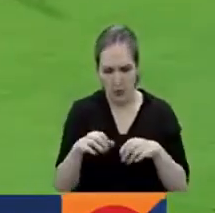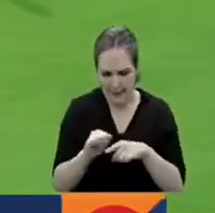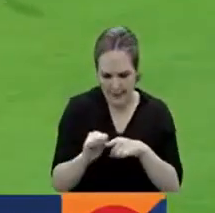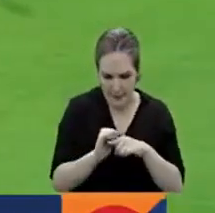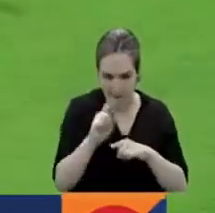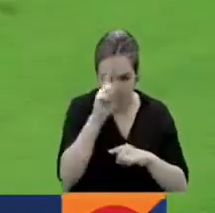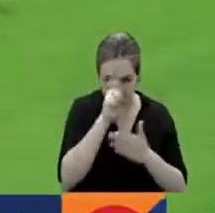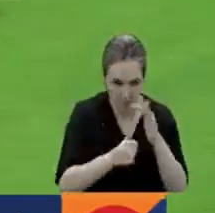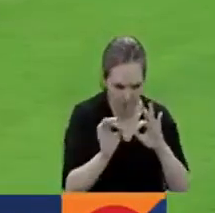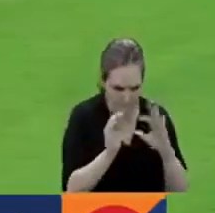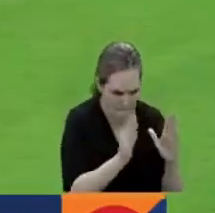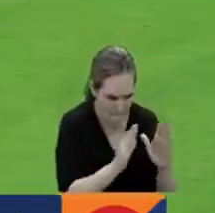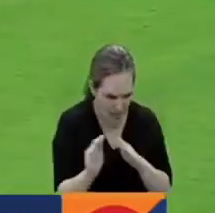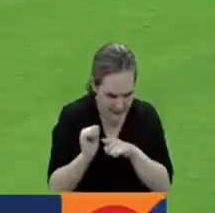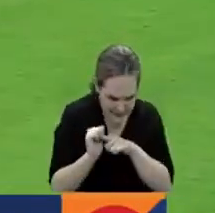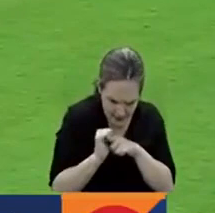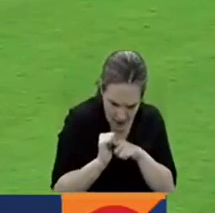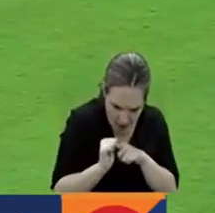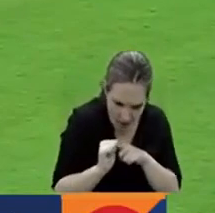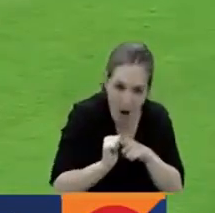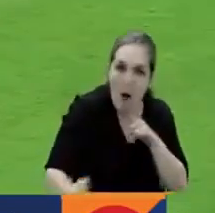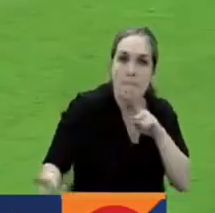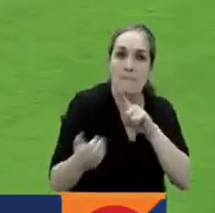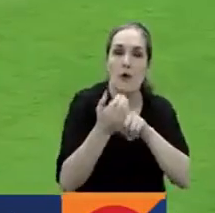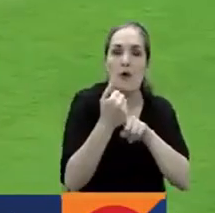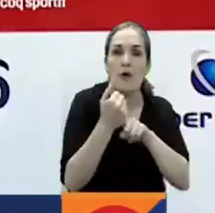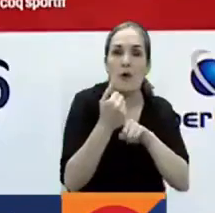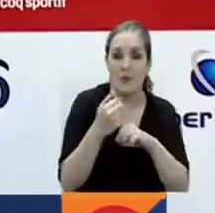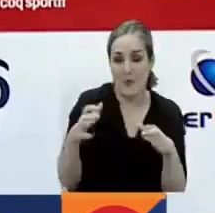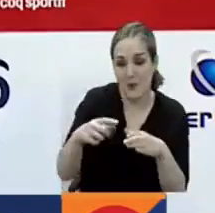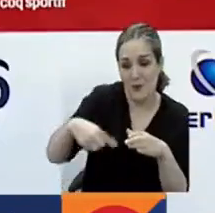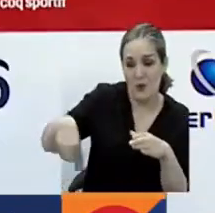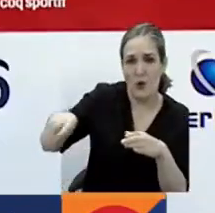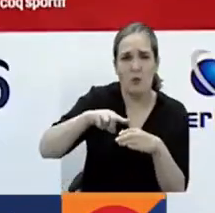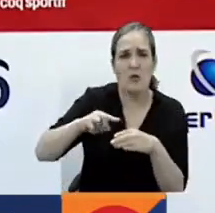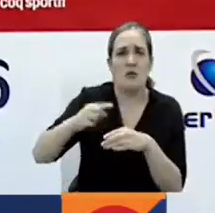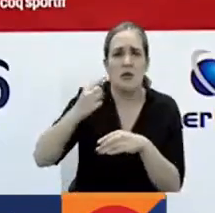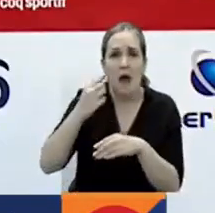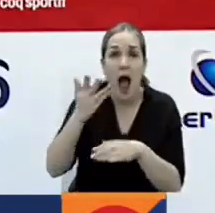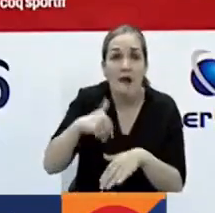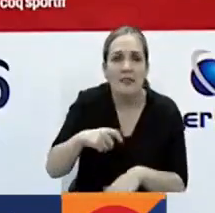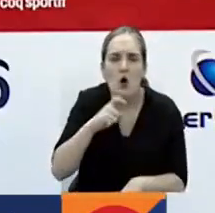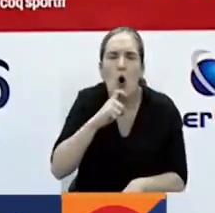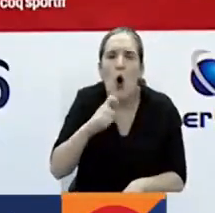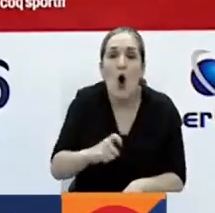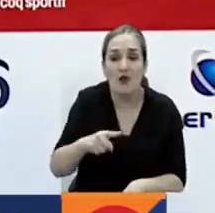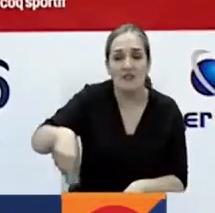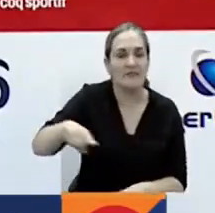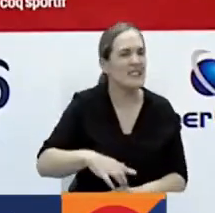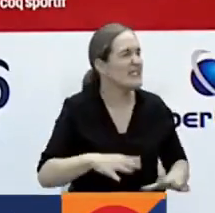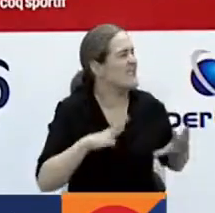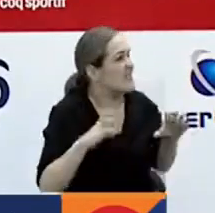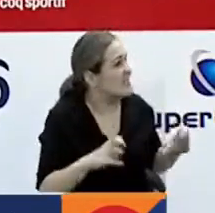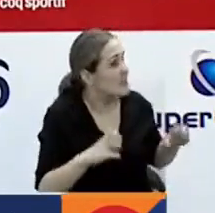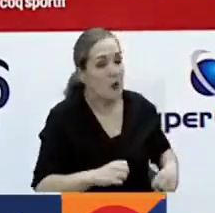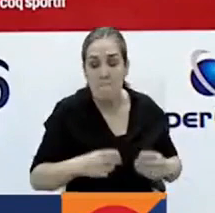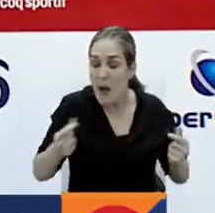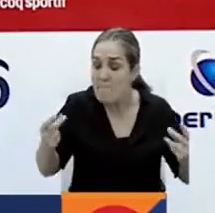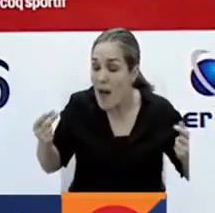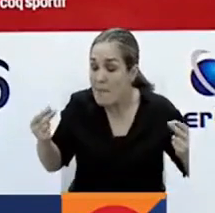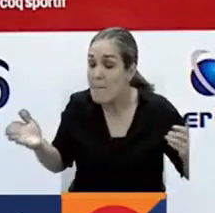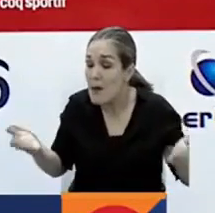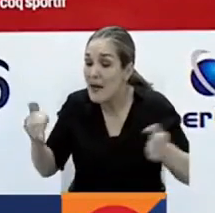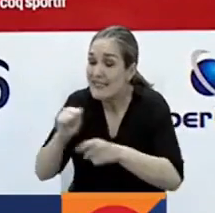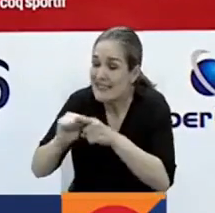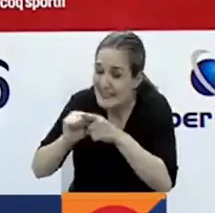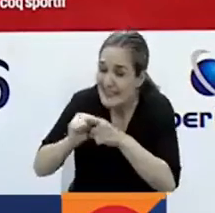planificado e intenso da buena cosecha. Mis jugadores muchos de sesiones de entrenamiento me odian. Me odian porque yo intento a ellos hacerles el